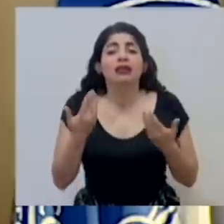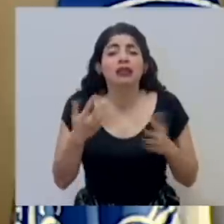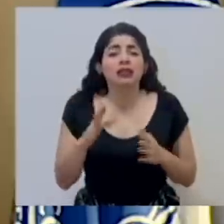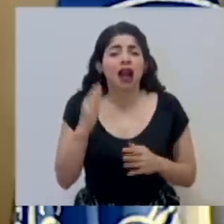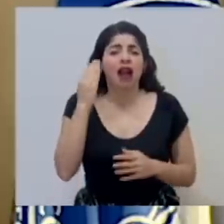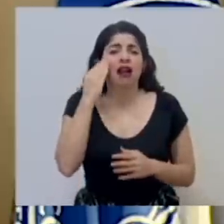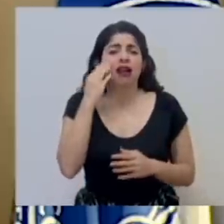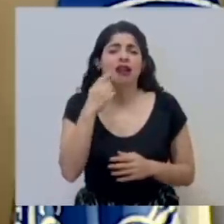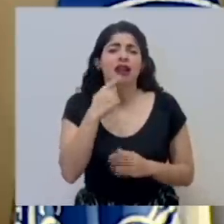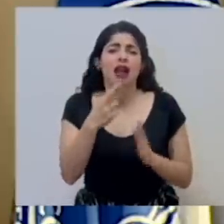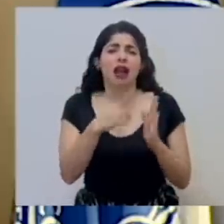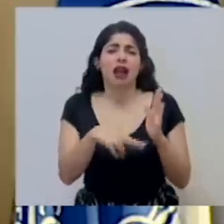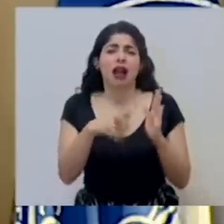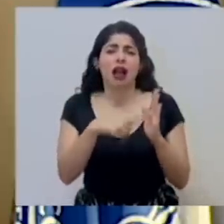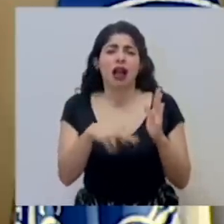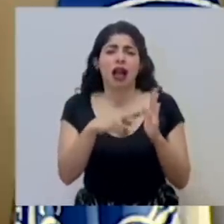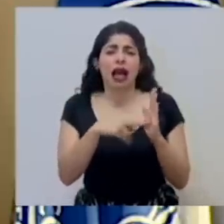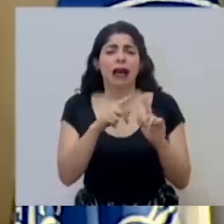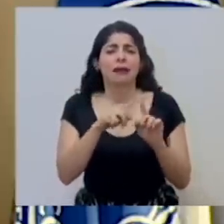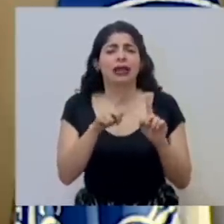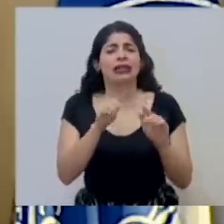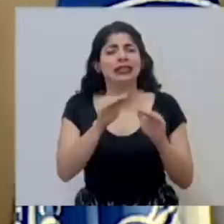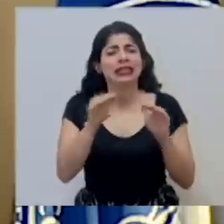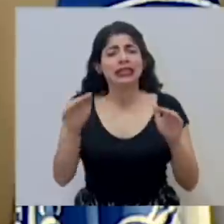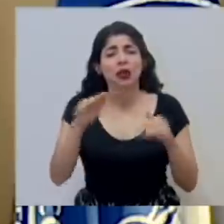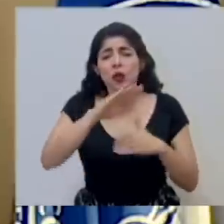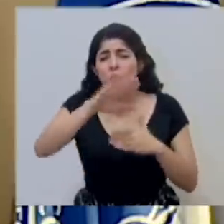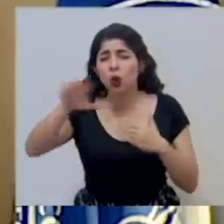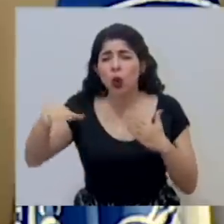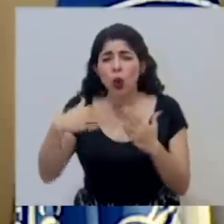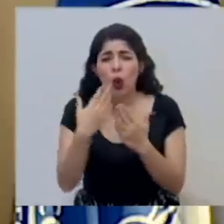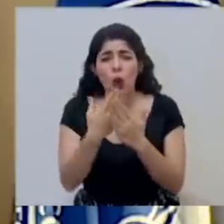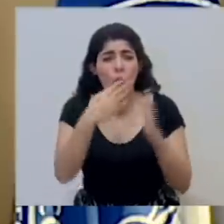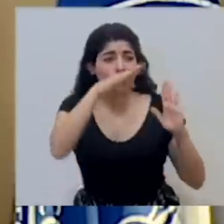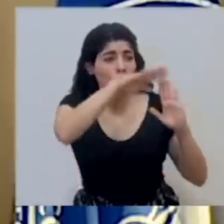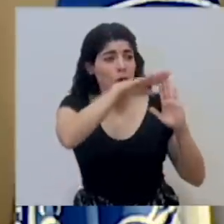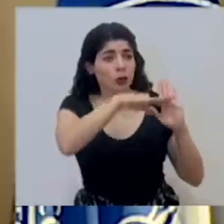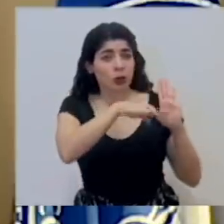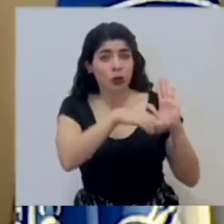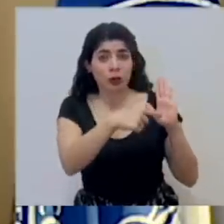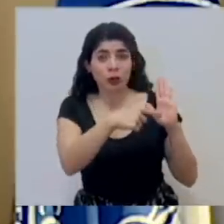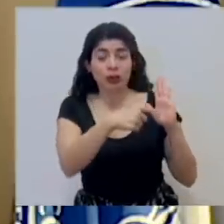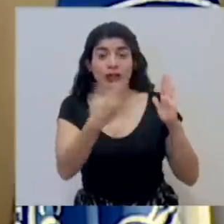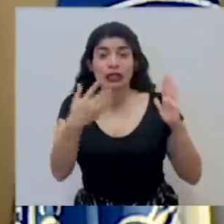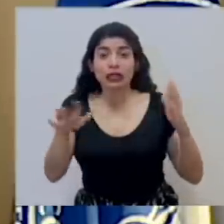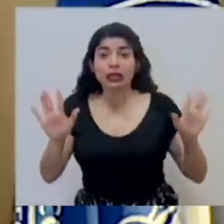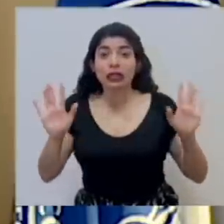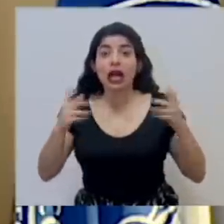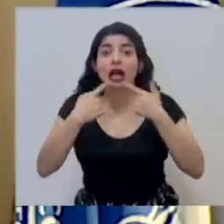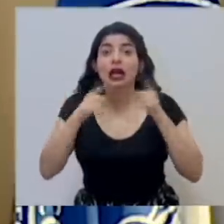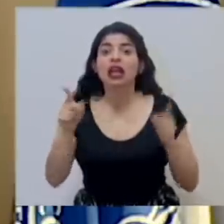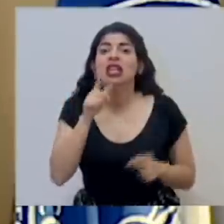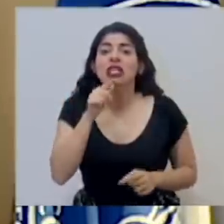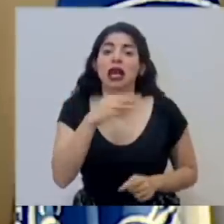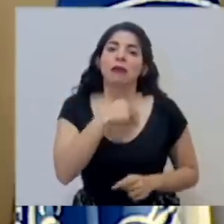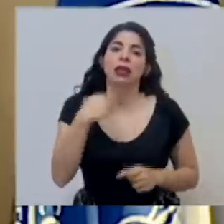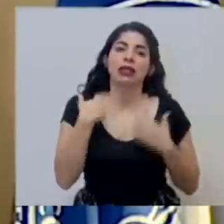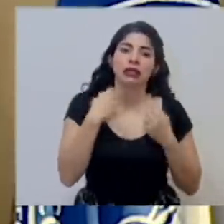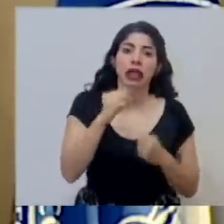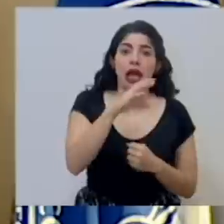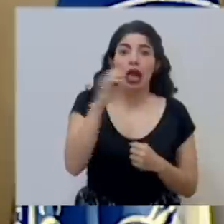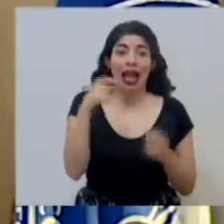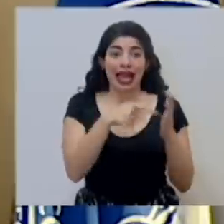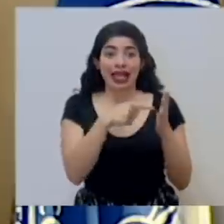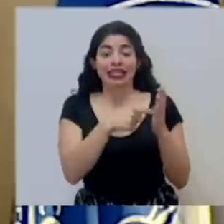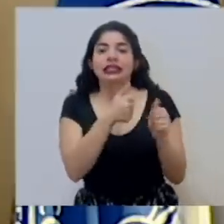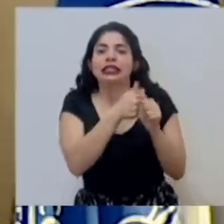sea repetitivo, a seguir todas las recomendaciones que han emitido tanto el ministerio de salud como la